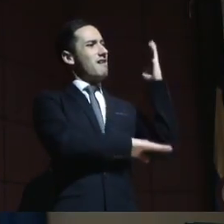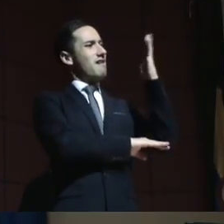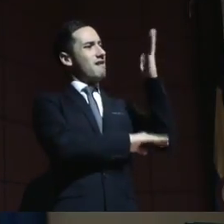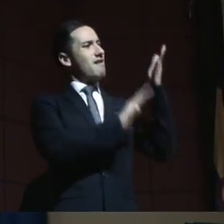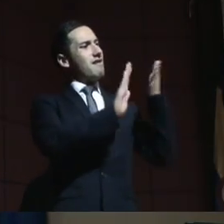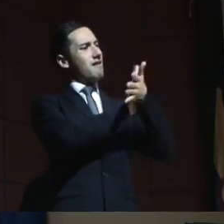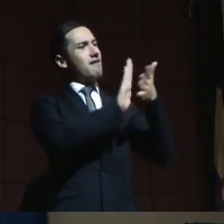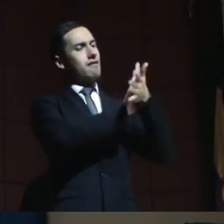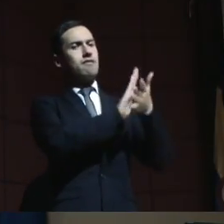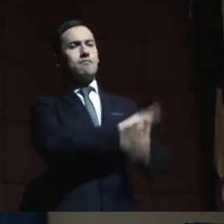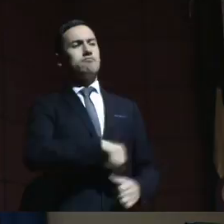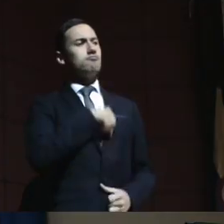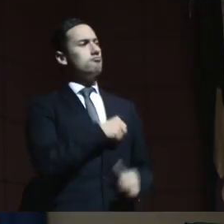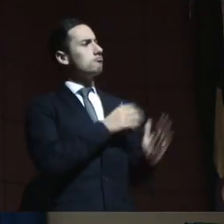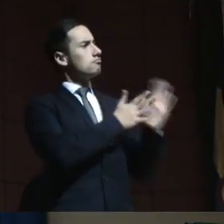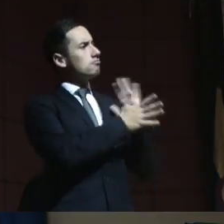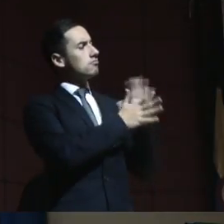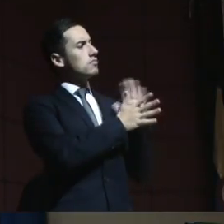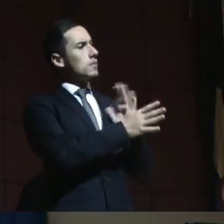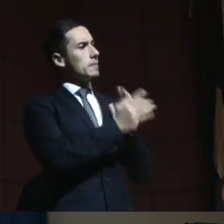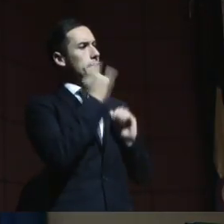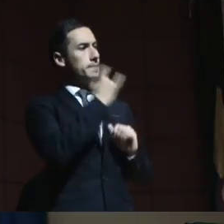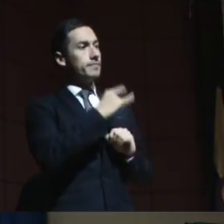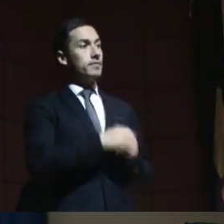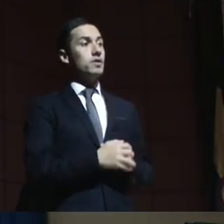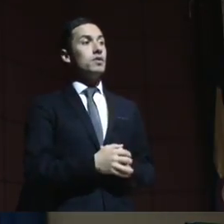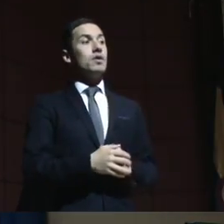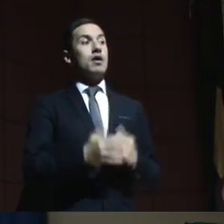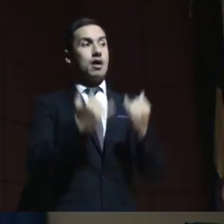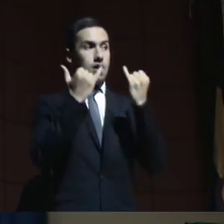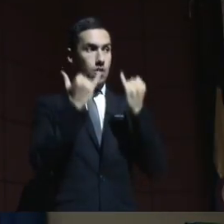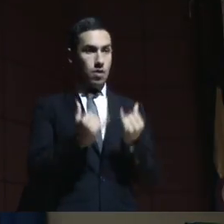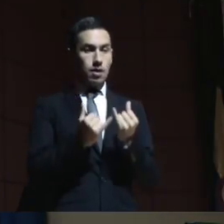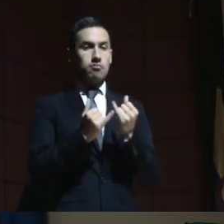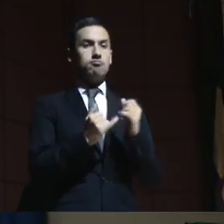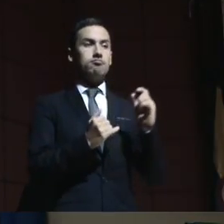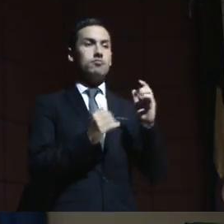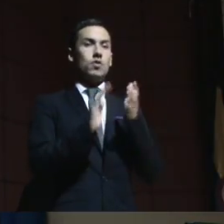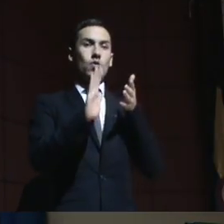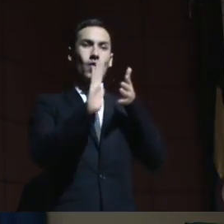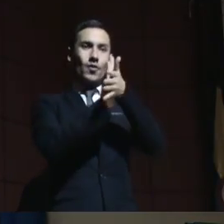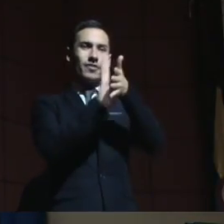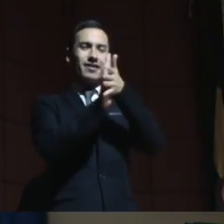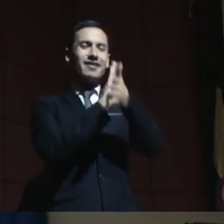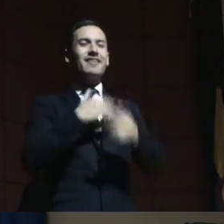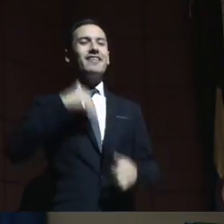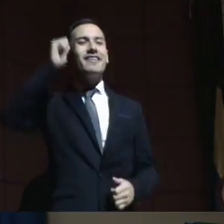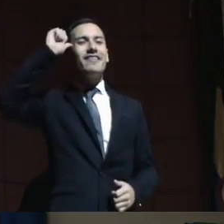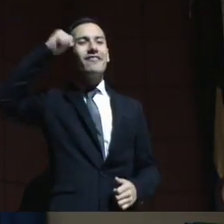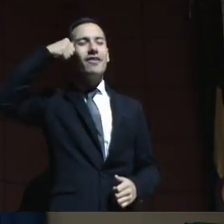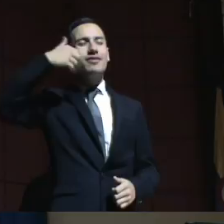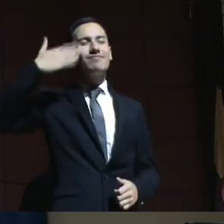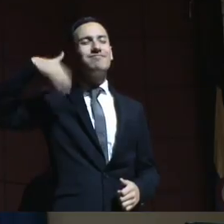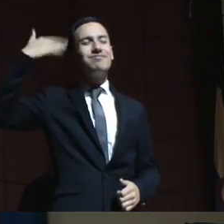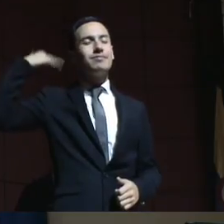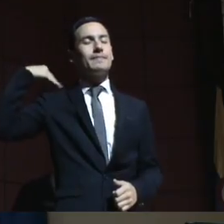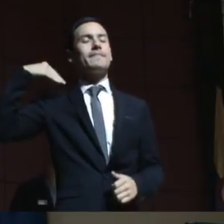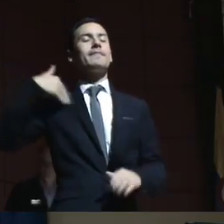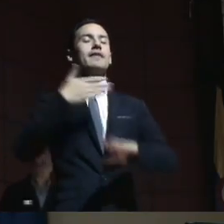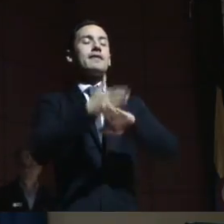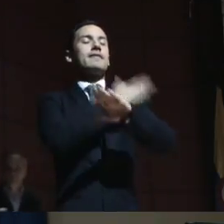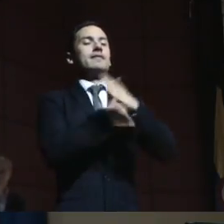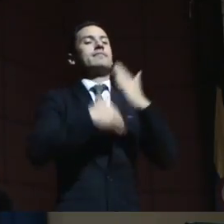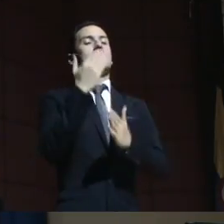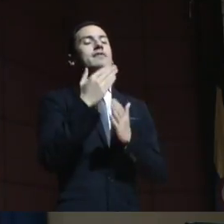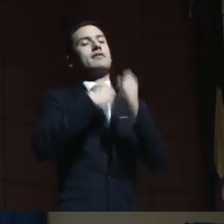presentación. Quiero traer y contarles recuerdos. Nosotros empezamos desde